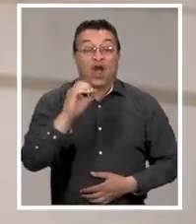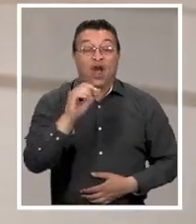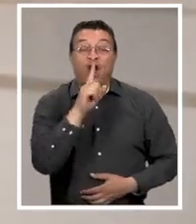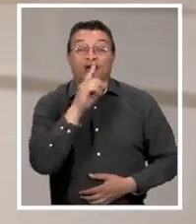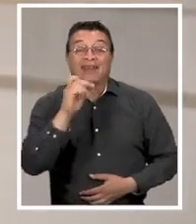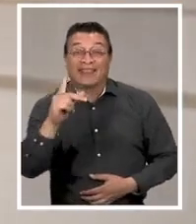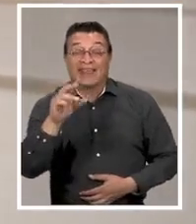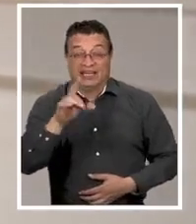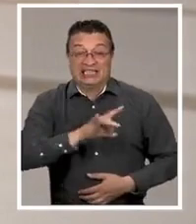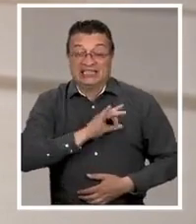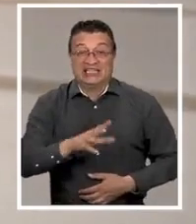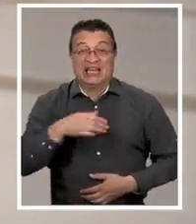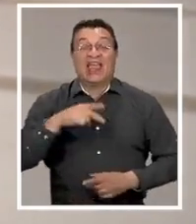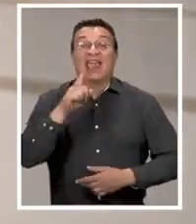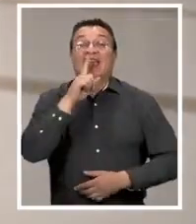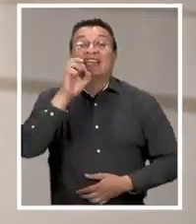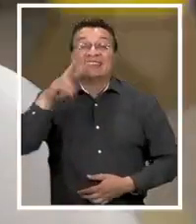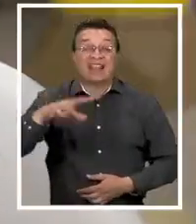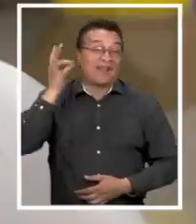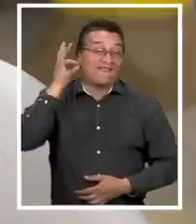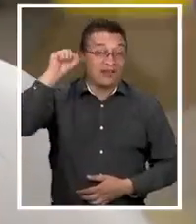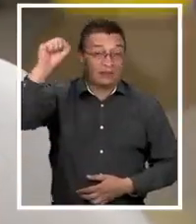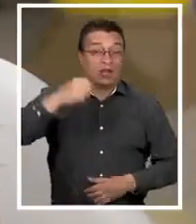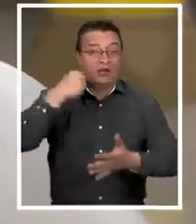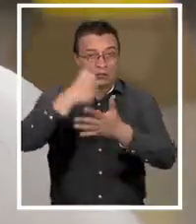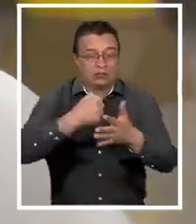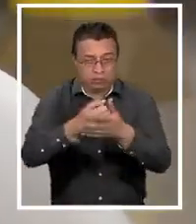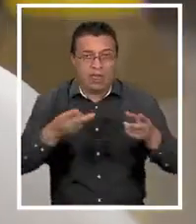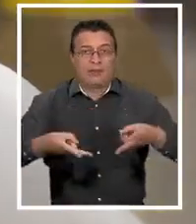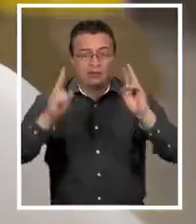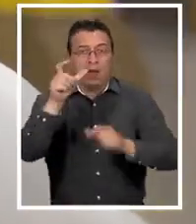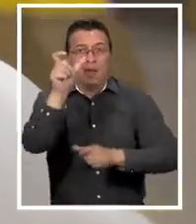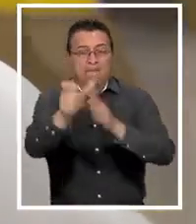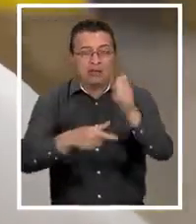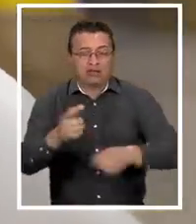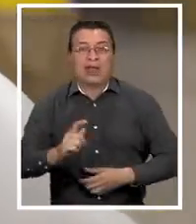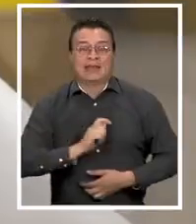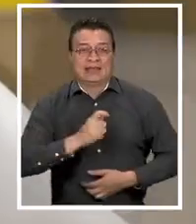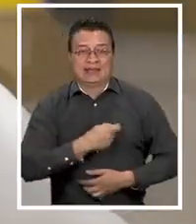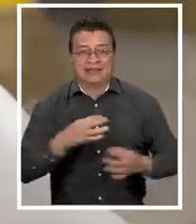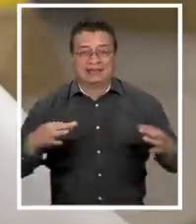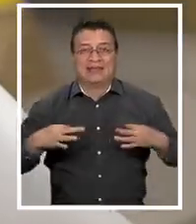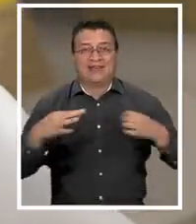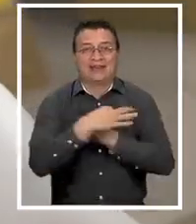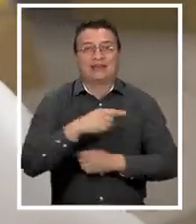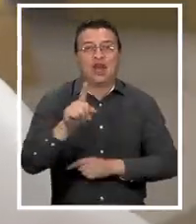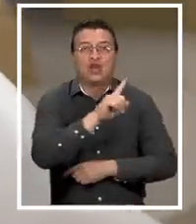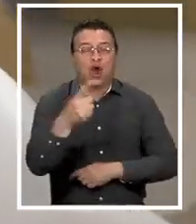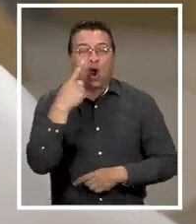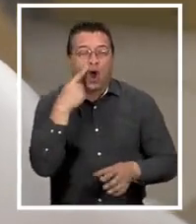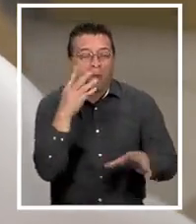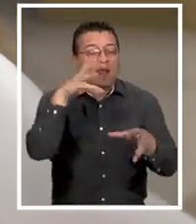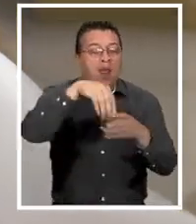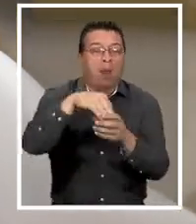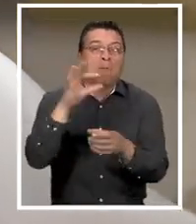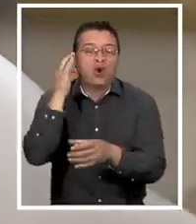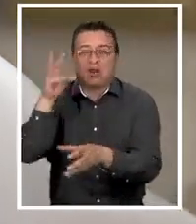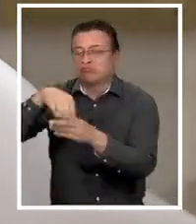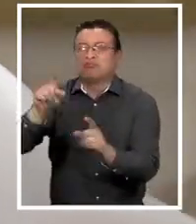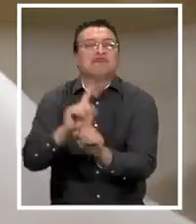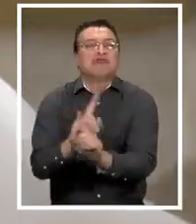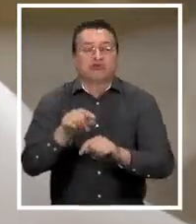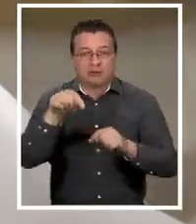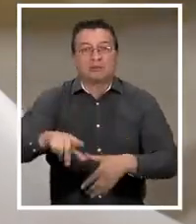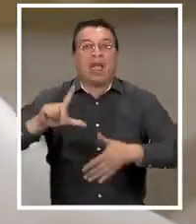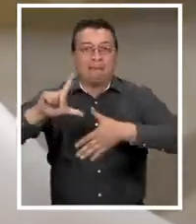OTD Chile es una organización transfeminista que lucha por los derechos de las personas trans, travestis, no binarias acá en Chile y en América